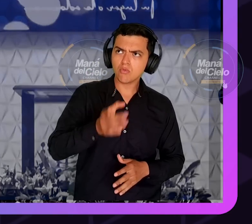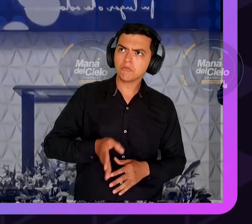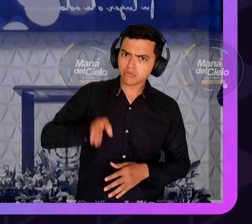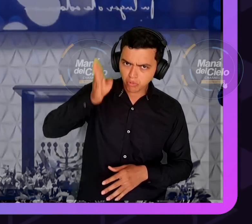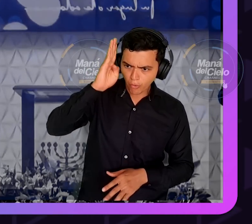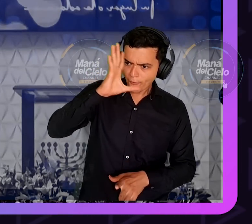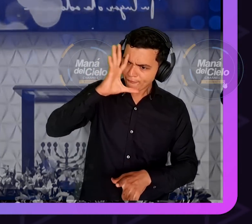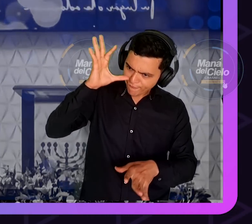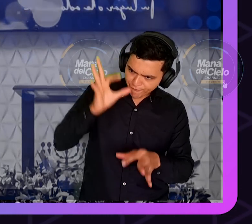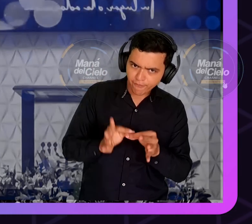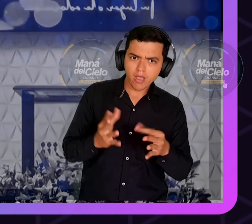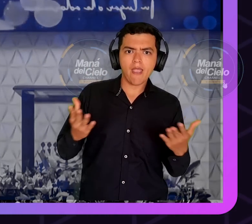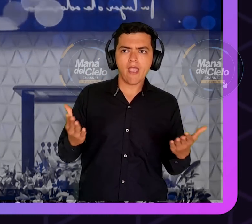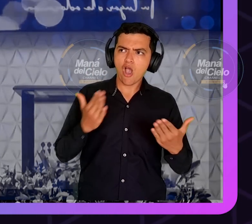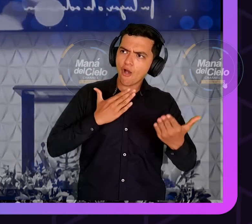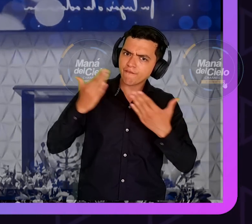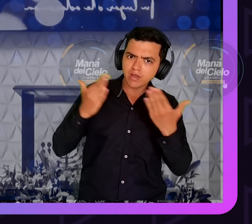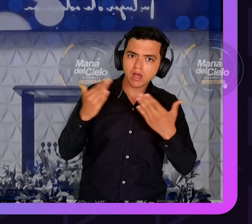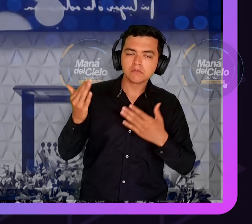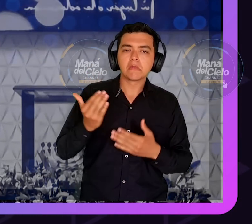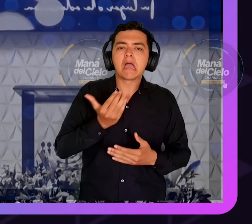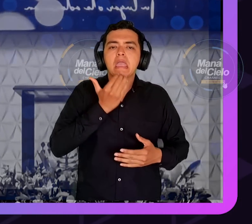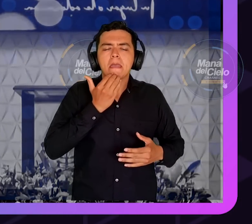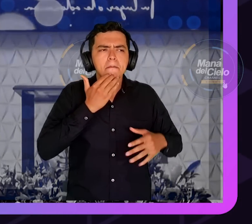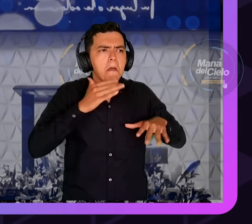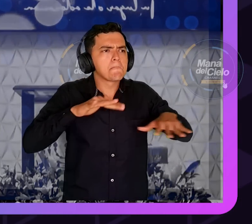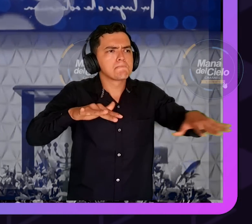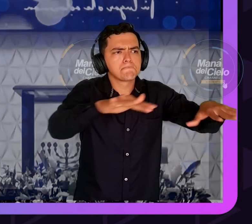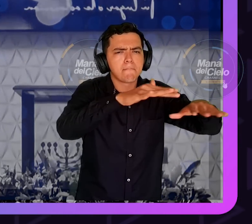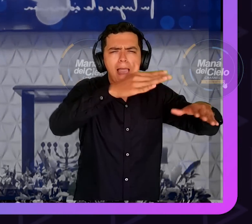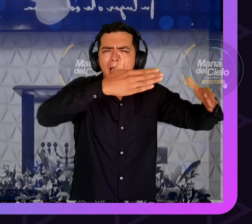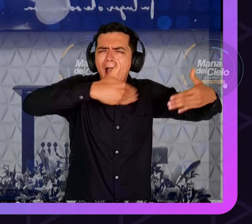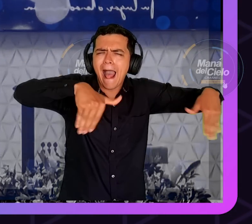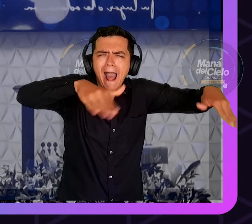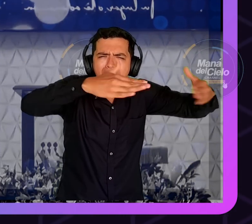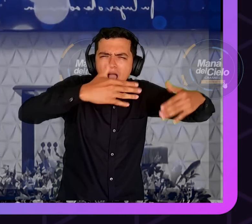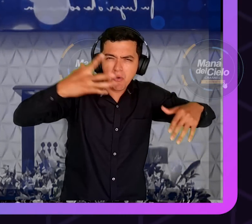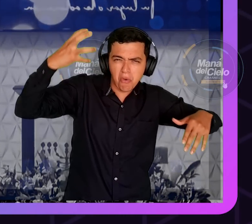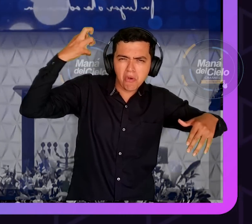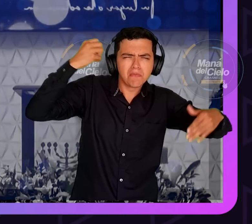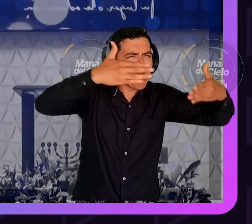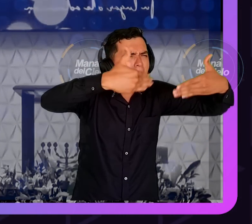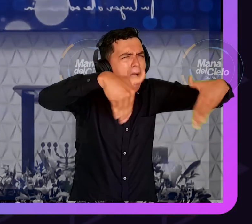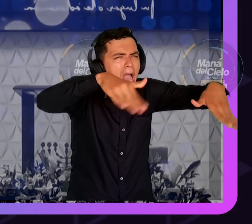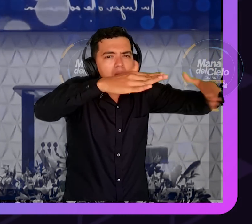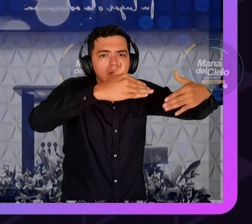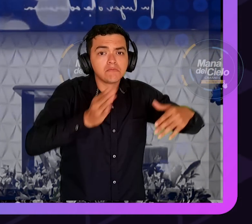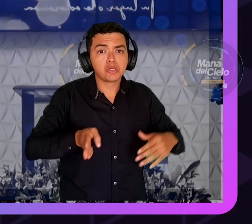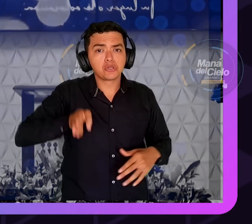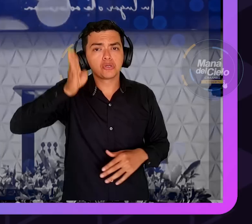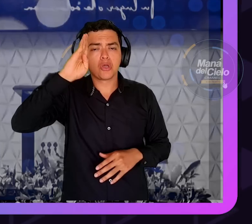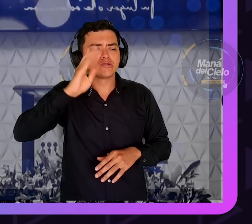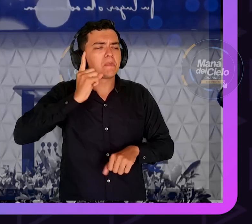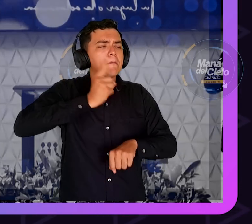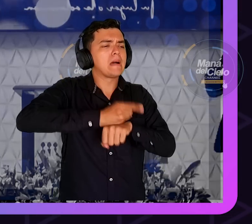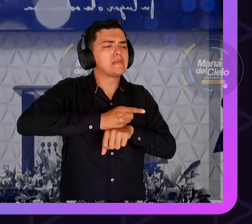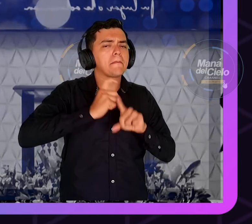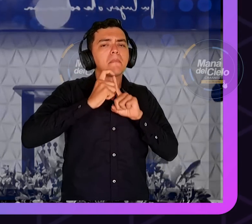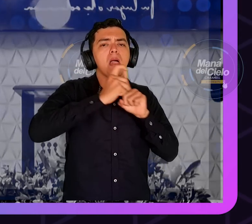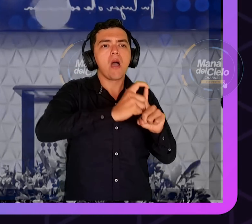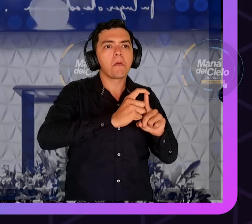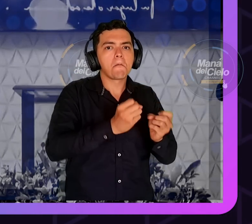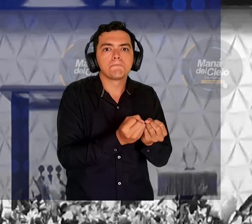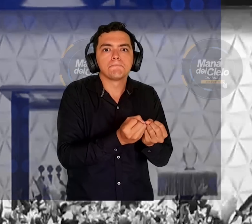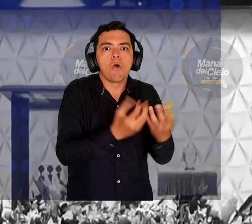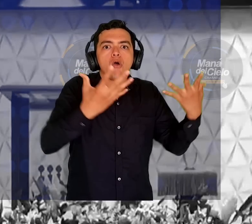Tú tienes que confiar en Dios y saber que Dios puede hacer de la nada todo un universo. Solo con decir la